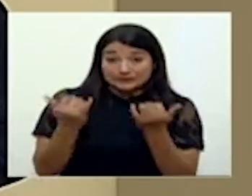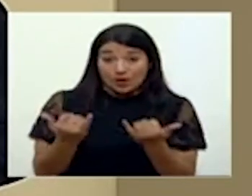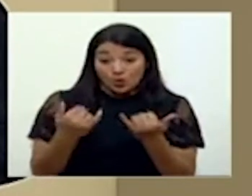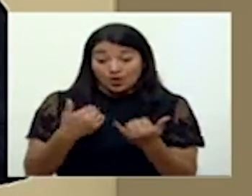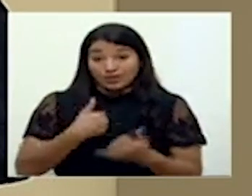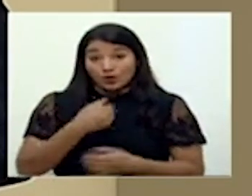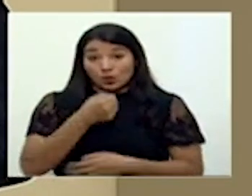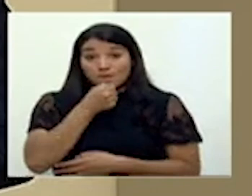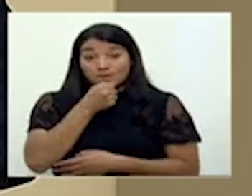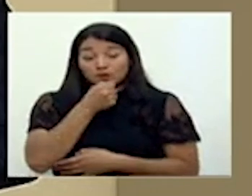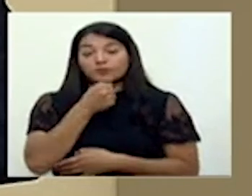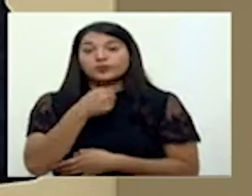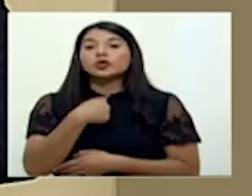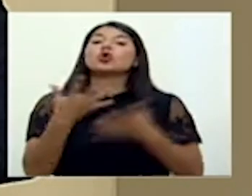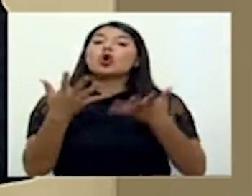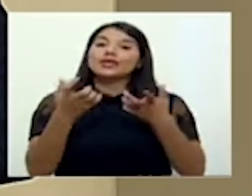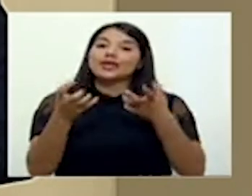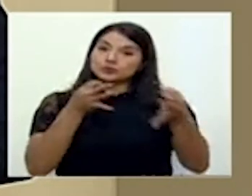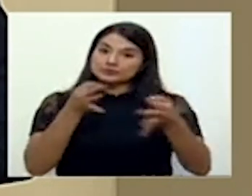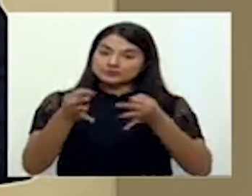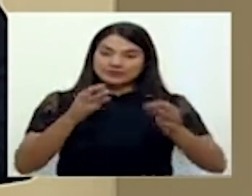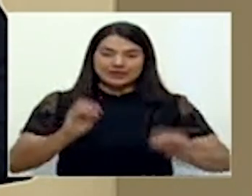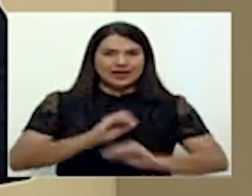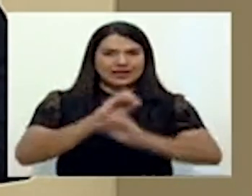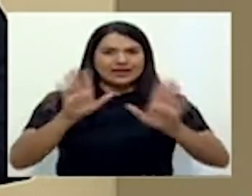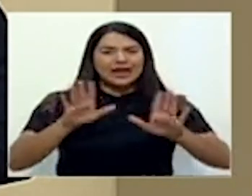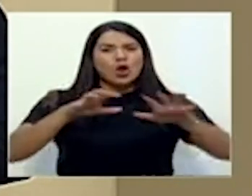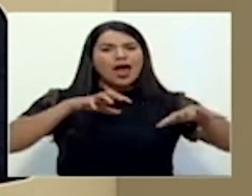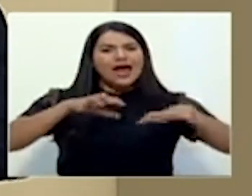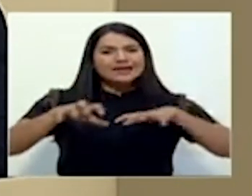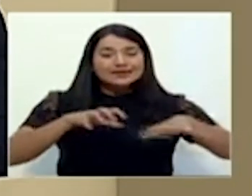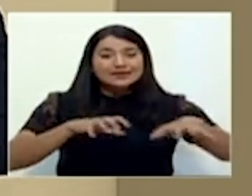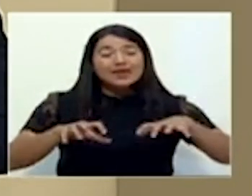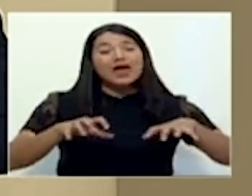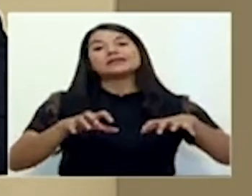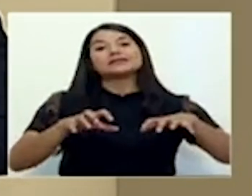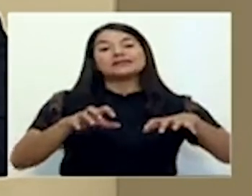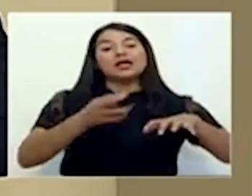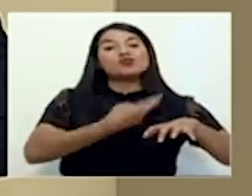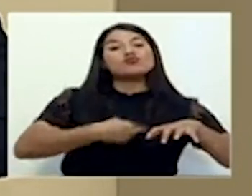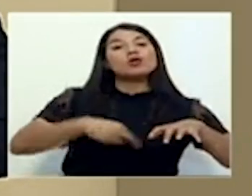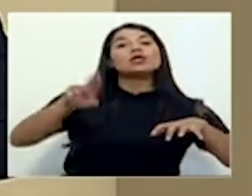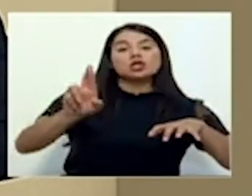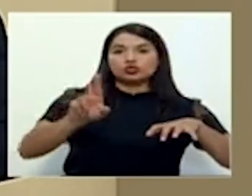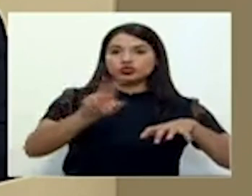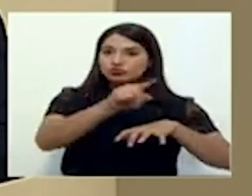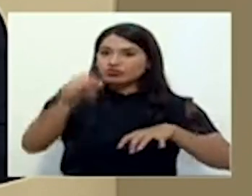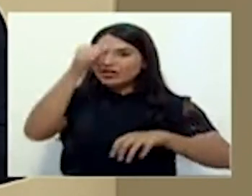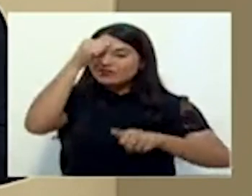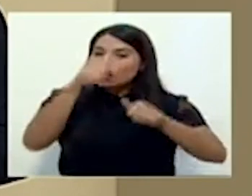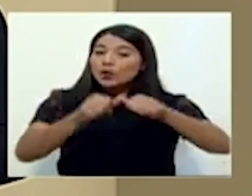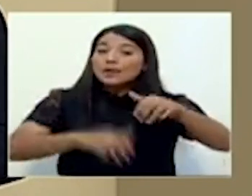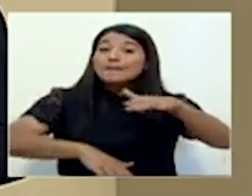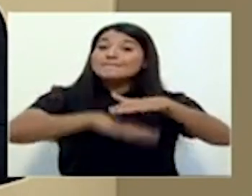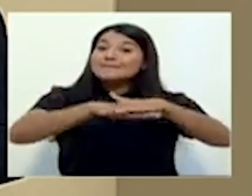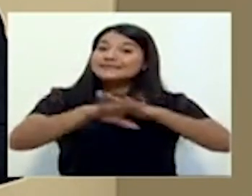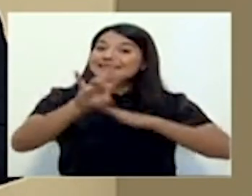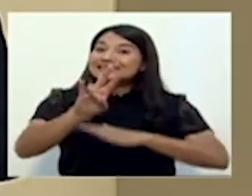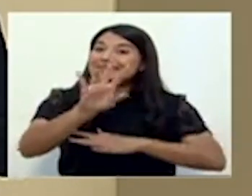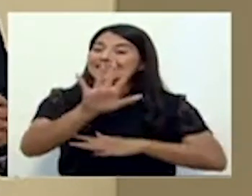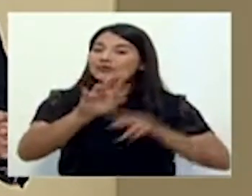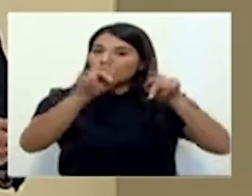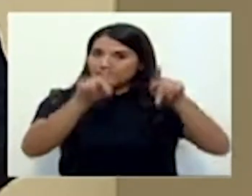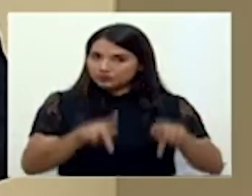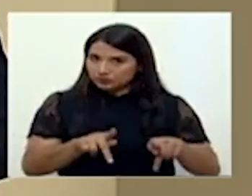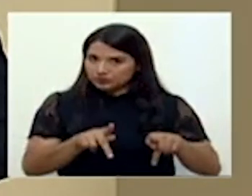micrófono, también aclarar que las actividades de los cultos y las misas, recordemos que es con un máximo, máximo de 75 personas